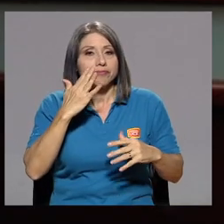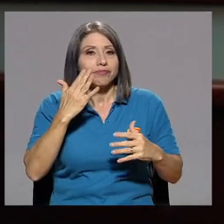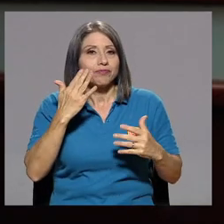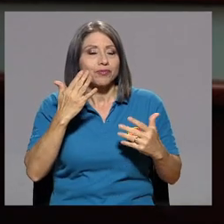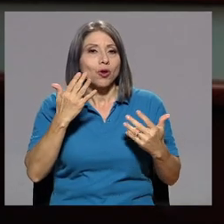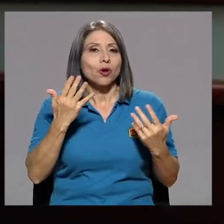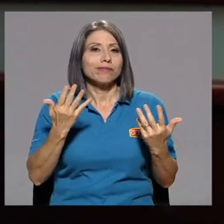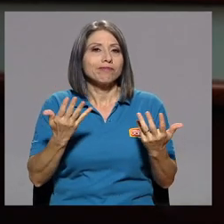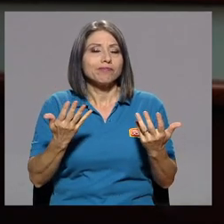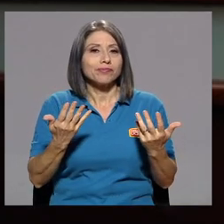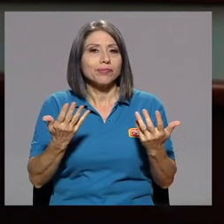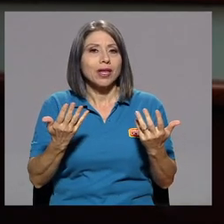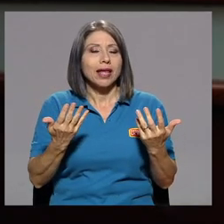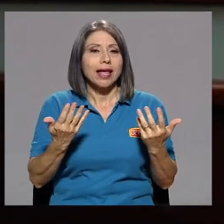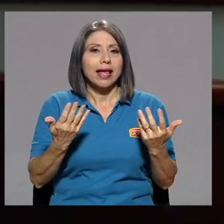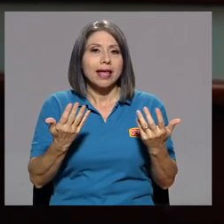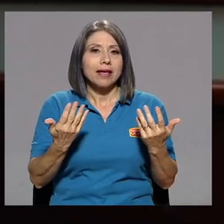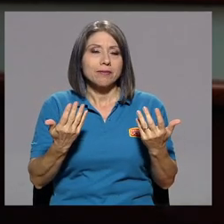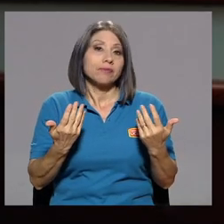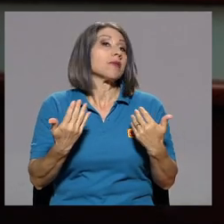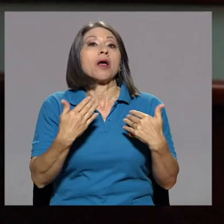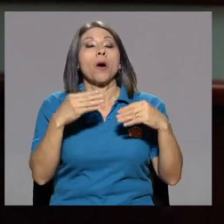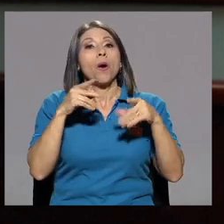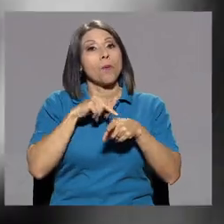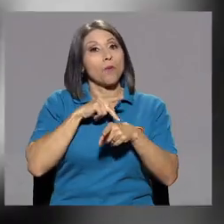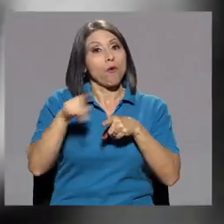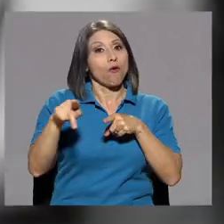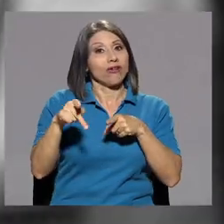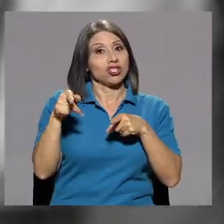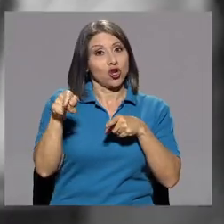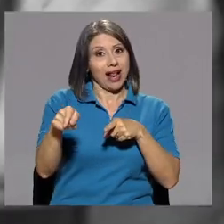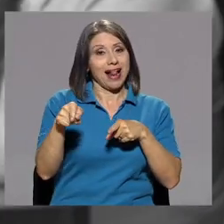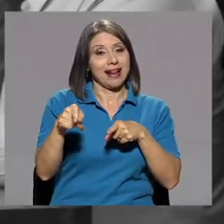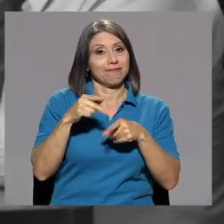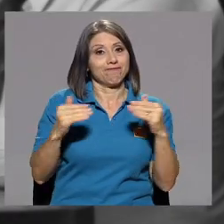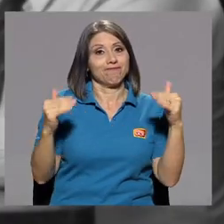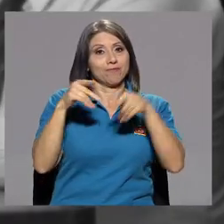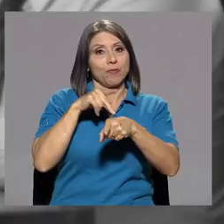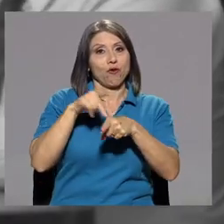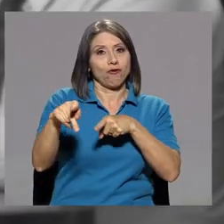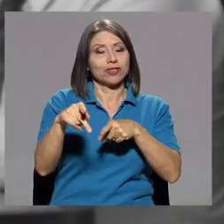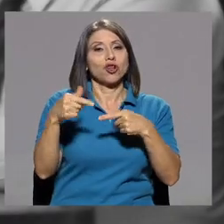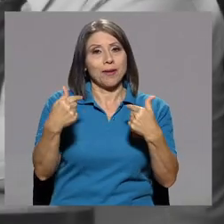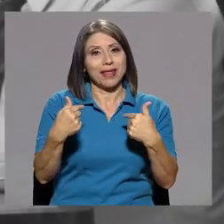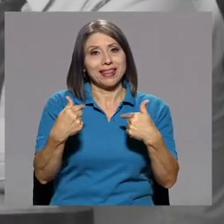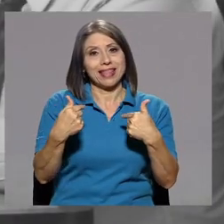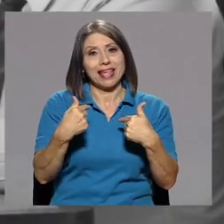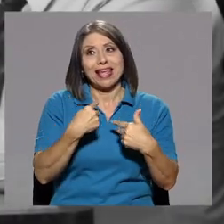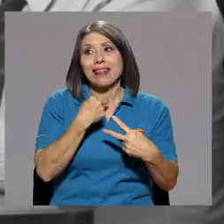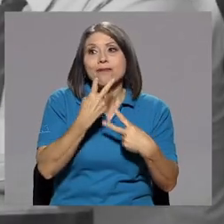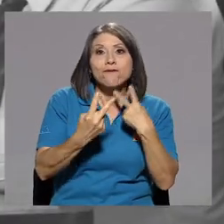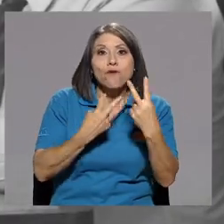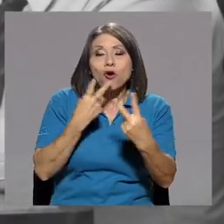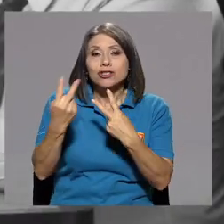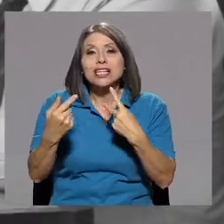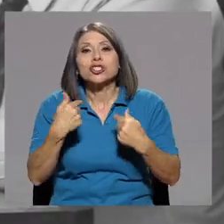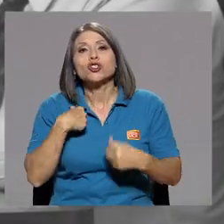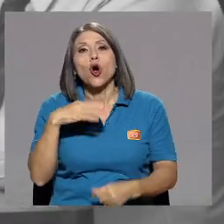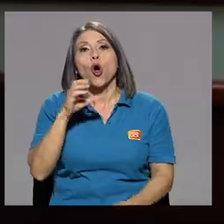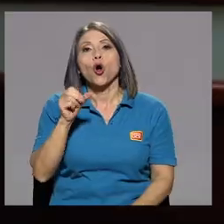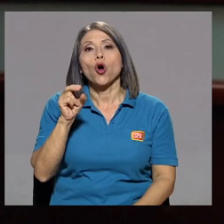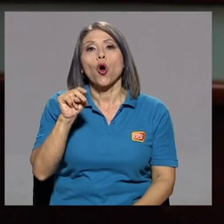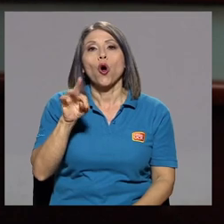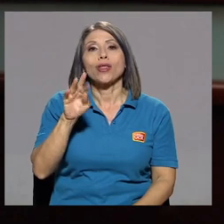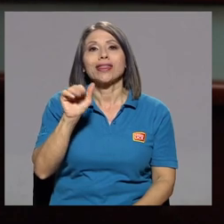profesionalmente yo soy, en las voces, soy contralto,